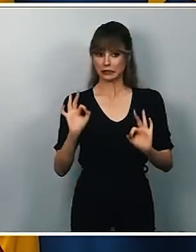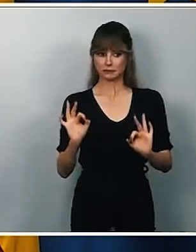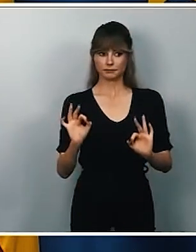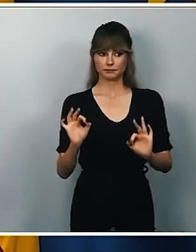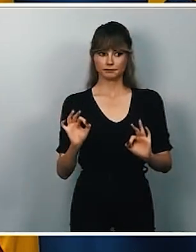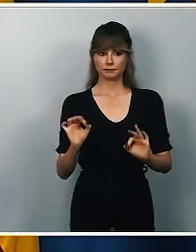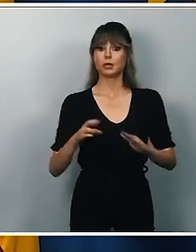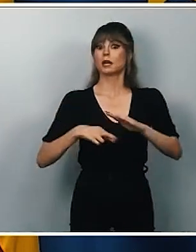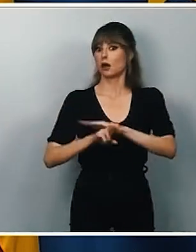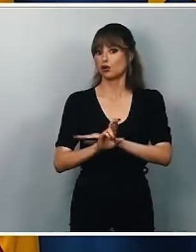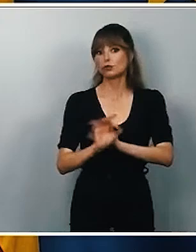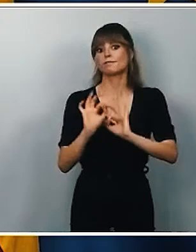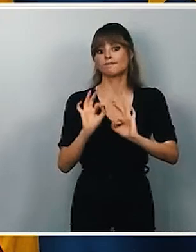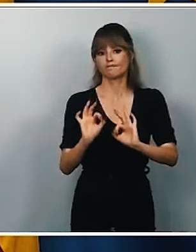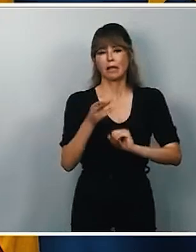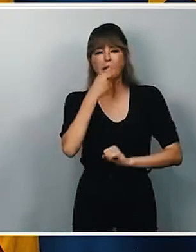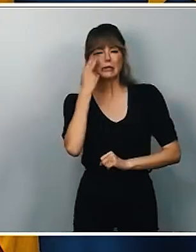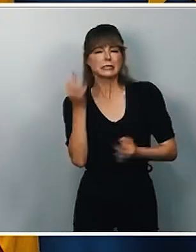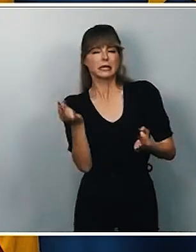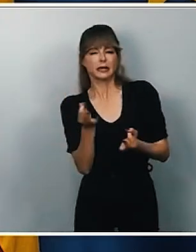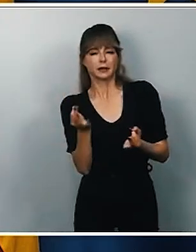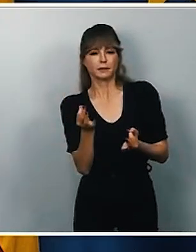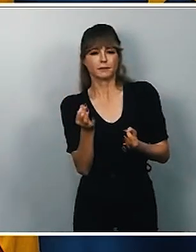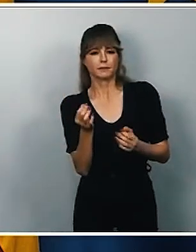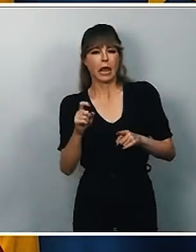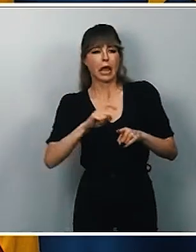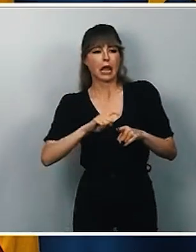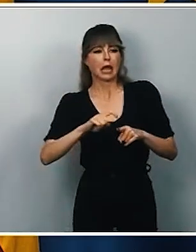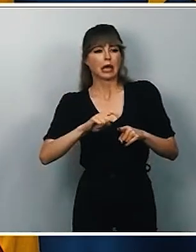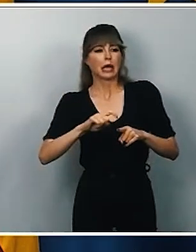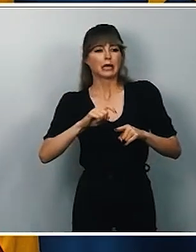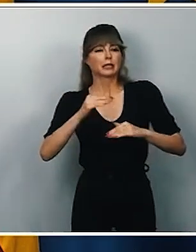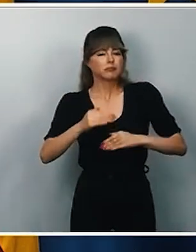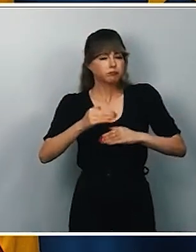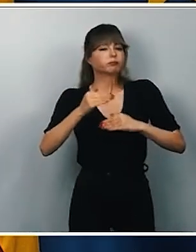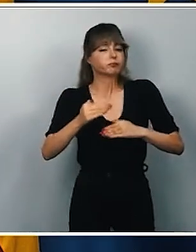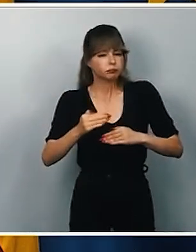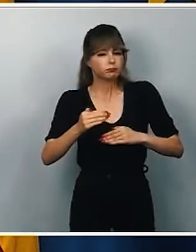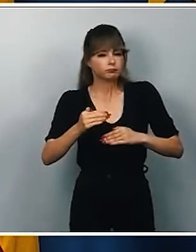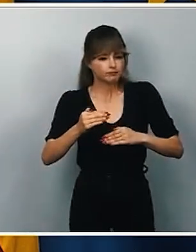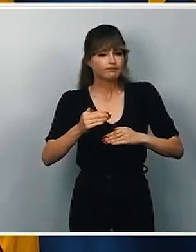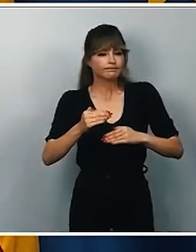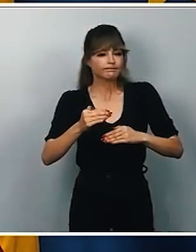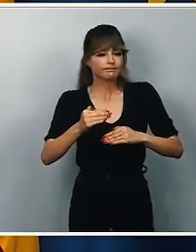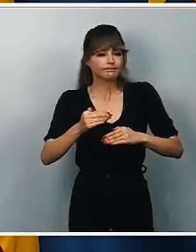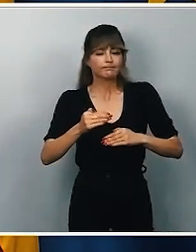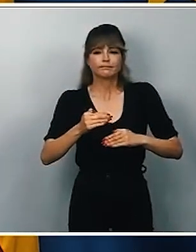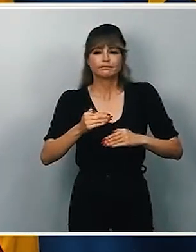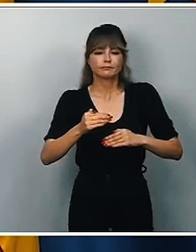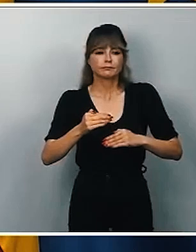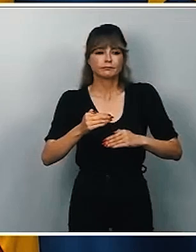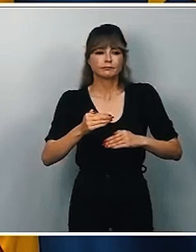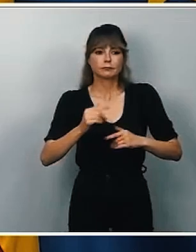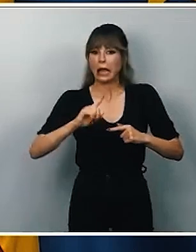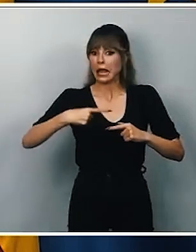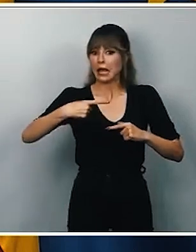interponemos este recurso, que lo interesante es que tiene un carácter suspensivo. Es decir, que suspensen inmediatamente los